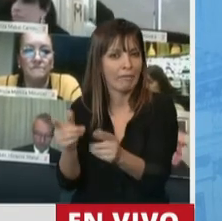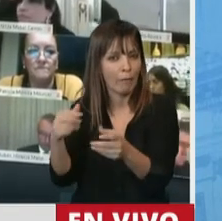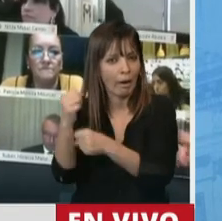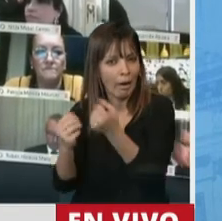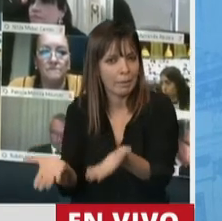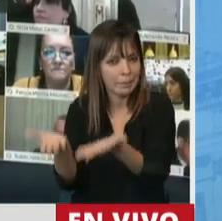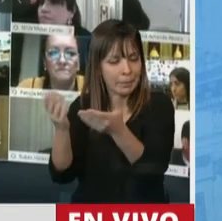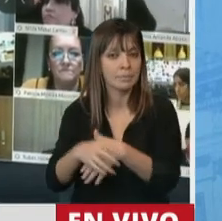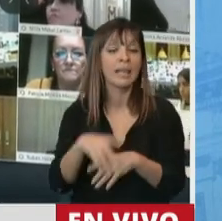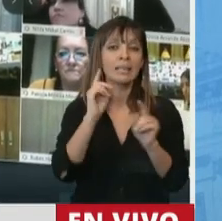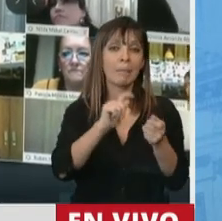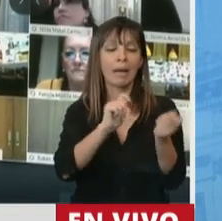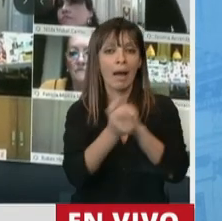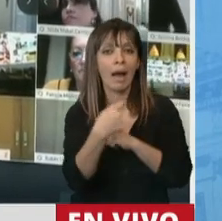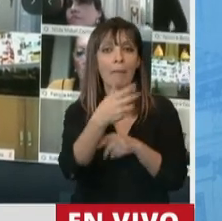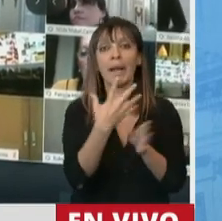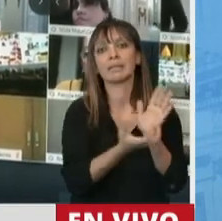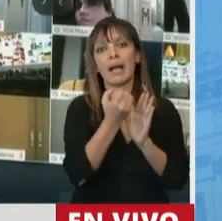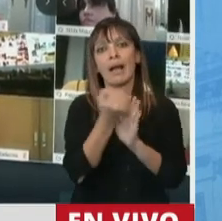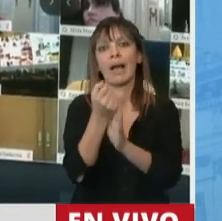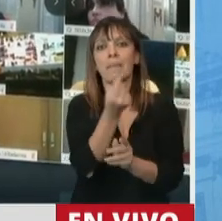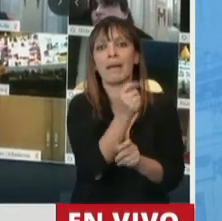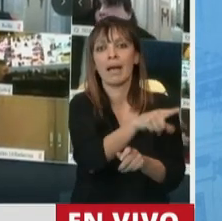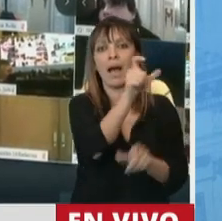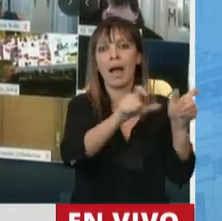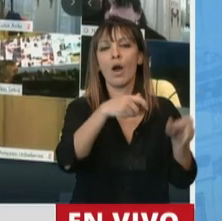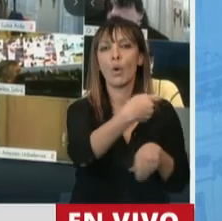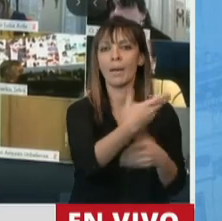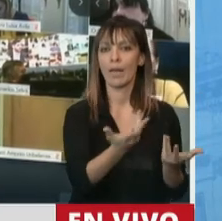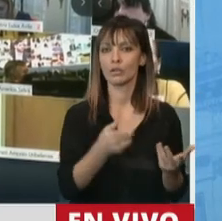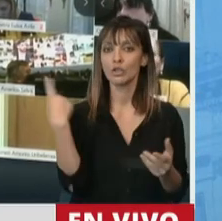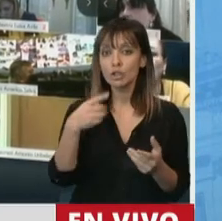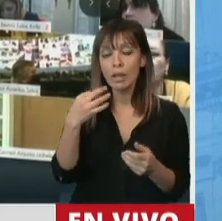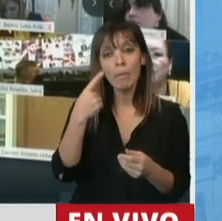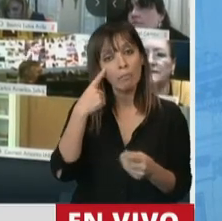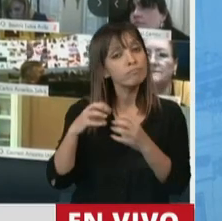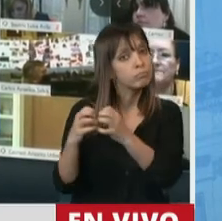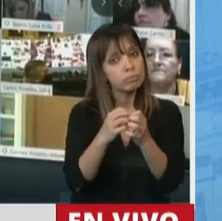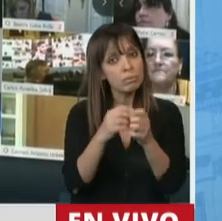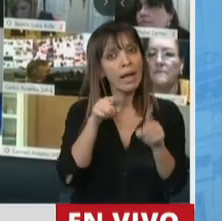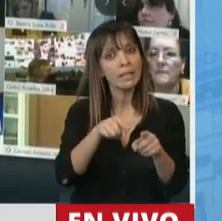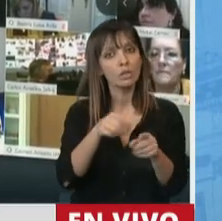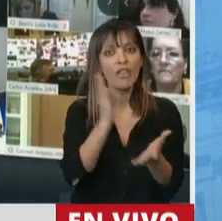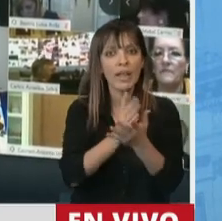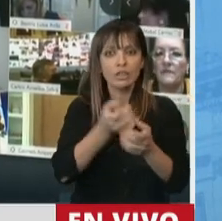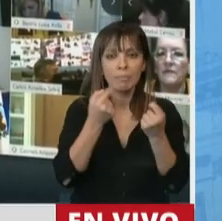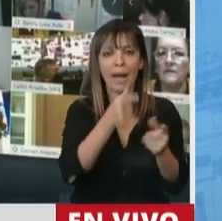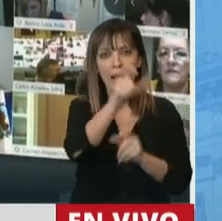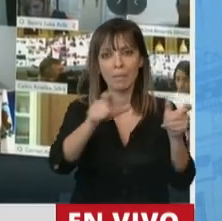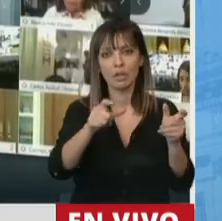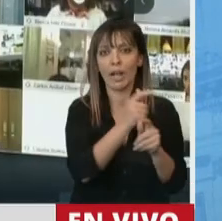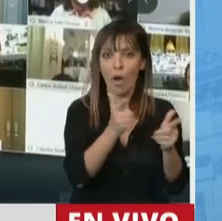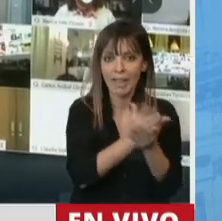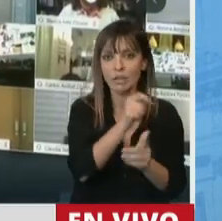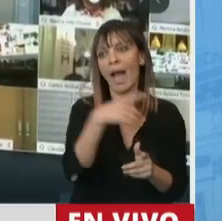reforma previsional para sacarle dinero a los jubilados. Nosotros tenemos que plantear la discusión del sistema laboral para discutir derechos para los que